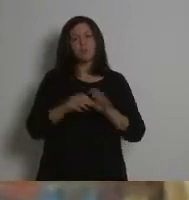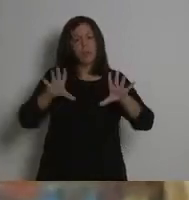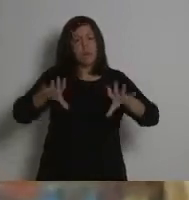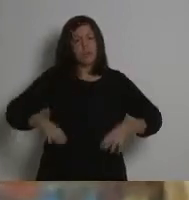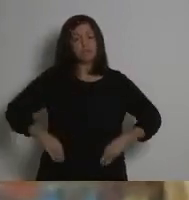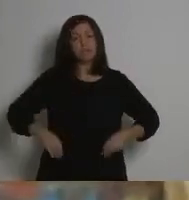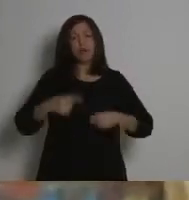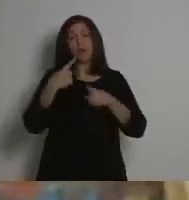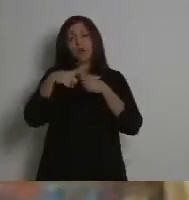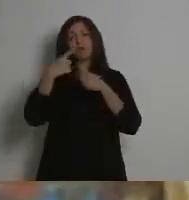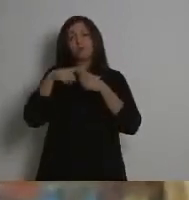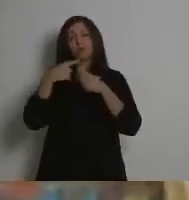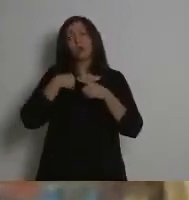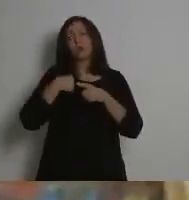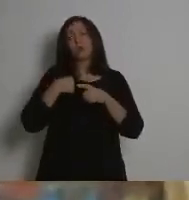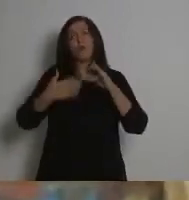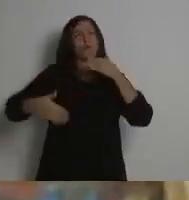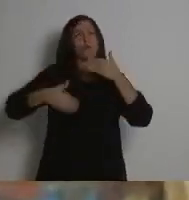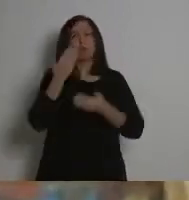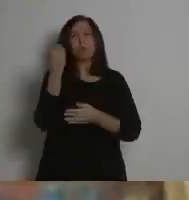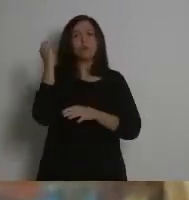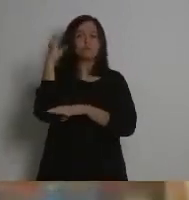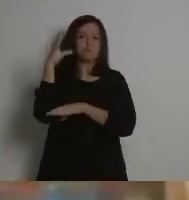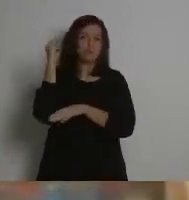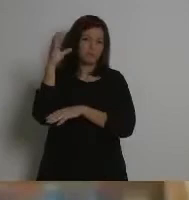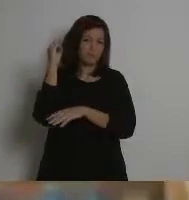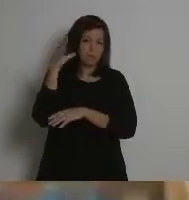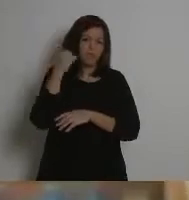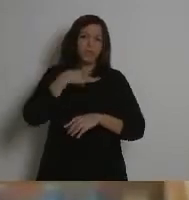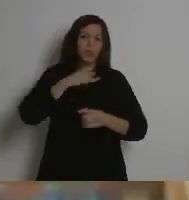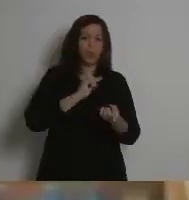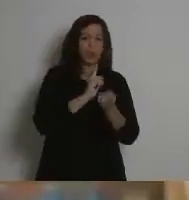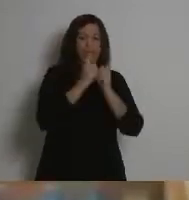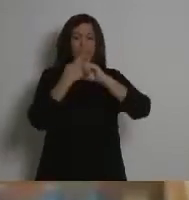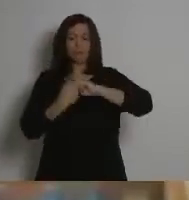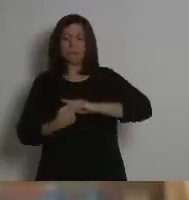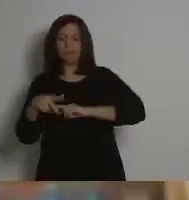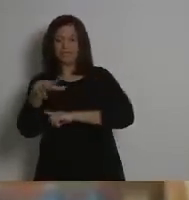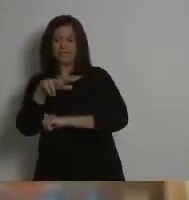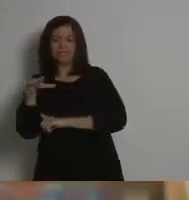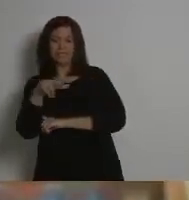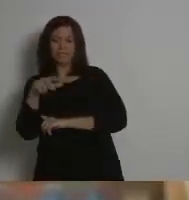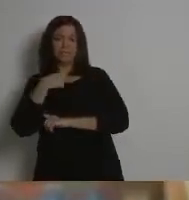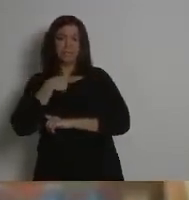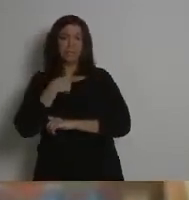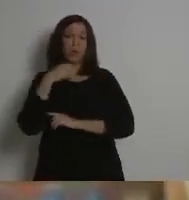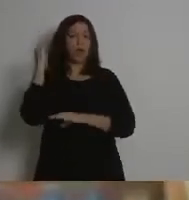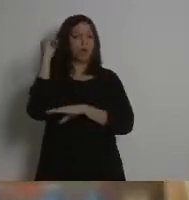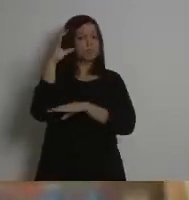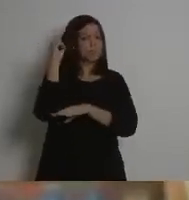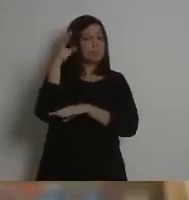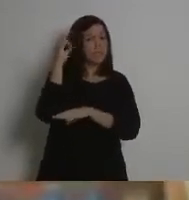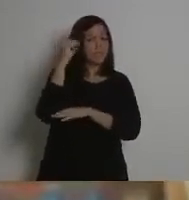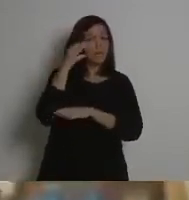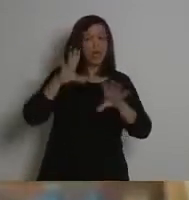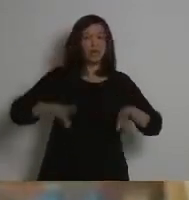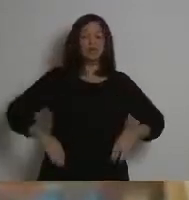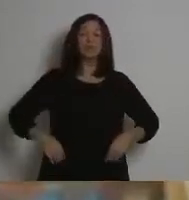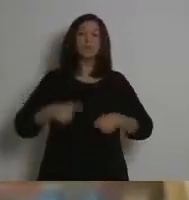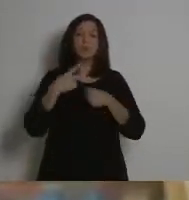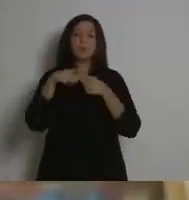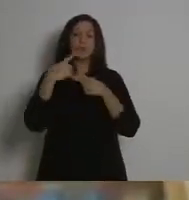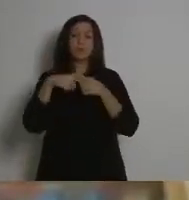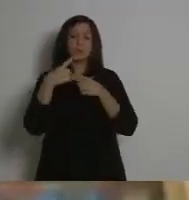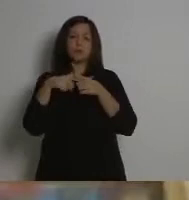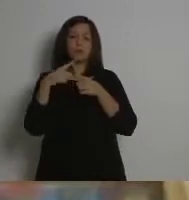Creo que ahora voy a pasarme al castellano. Acepté la charla porque, si